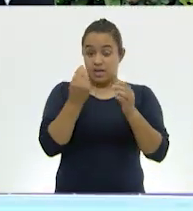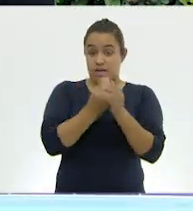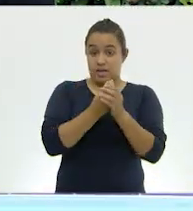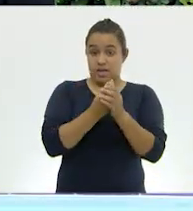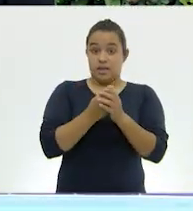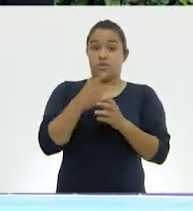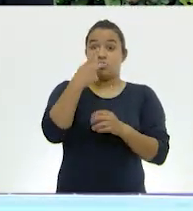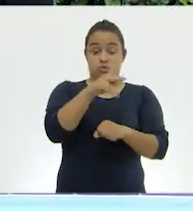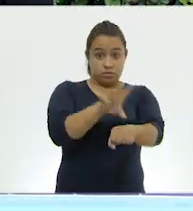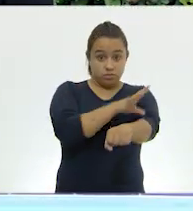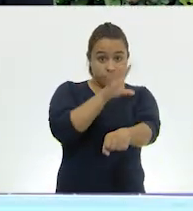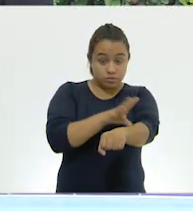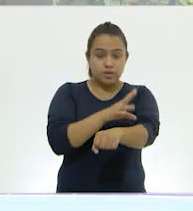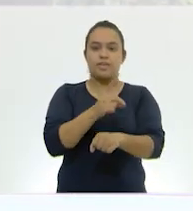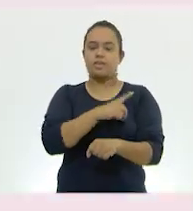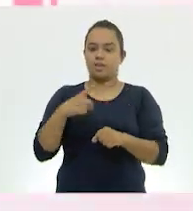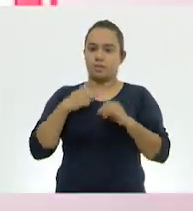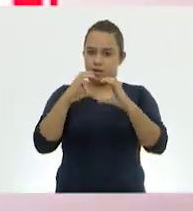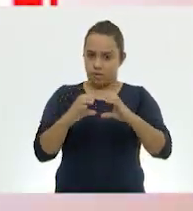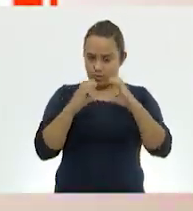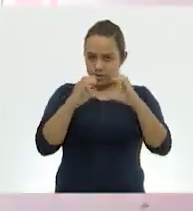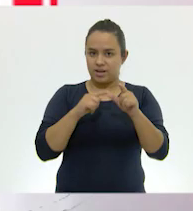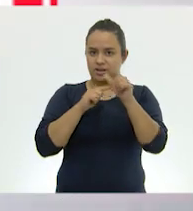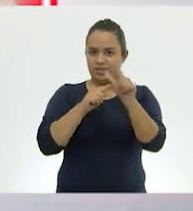activación, no olvides la protección.